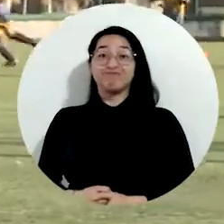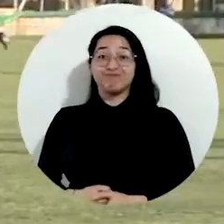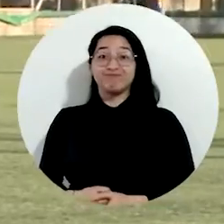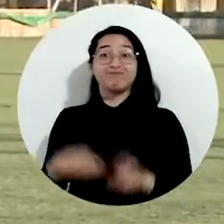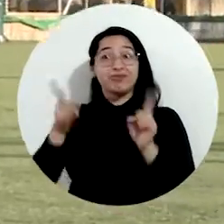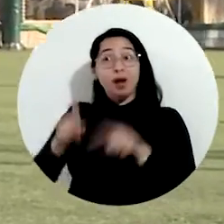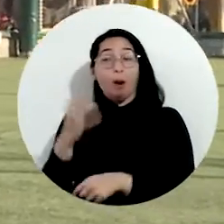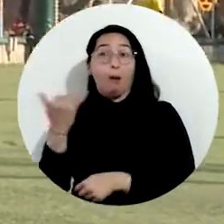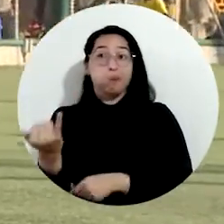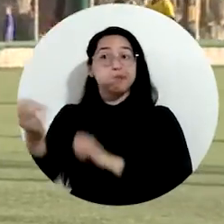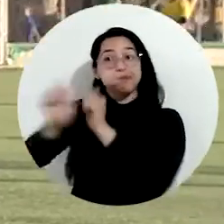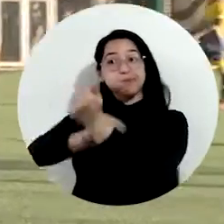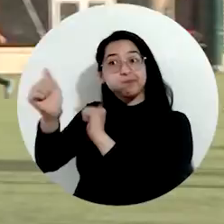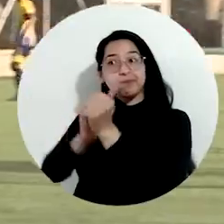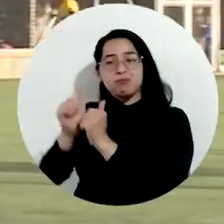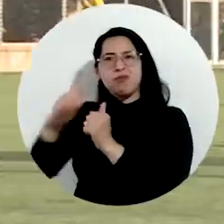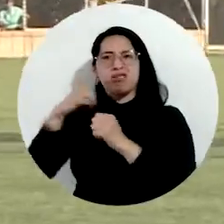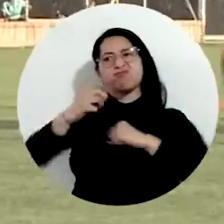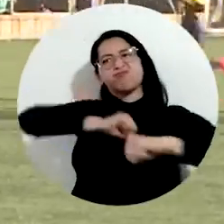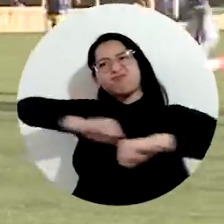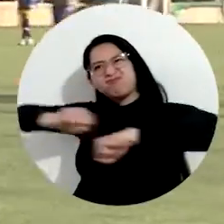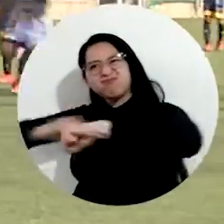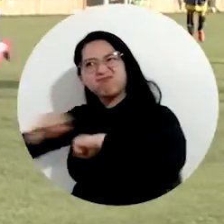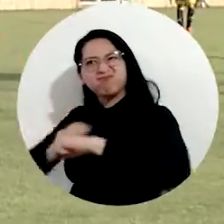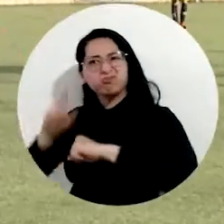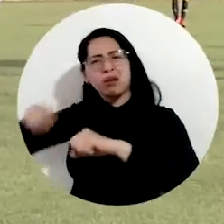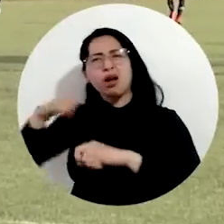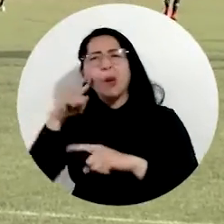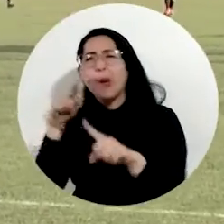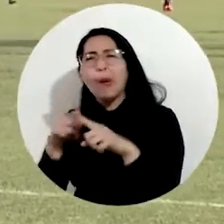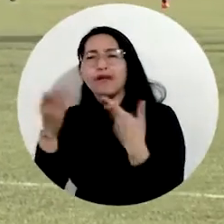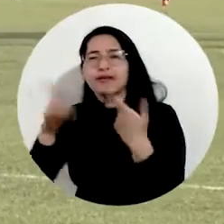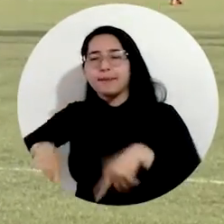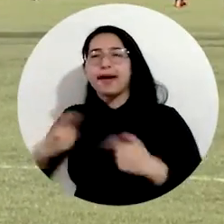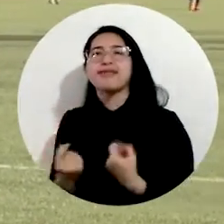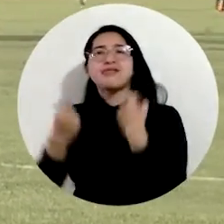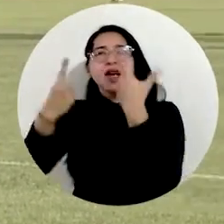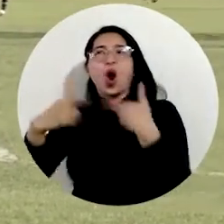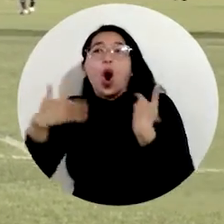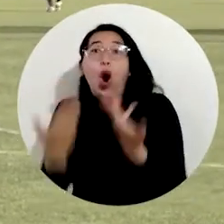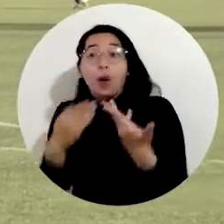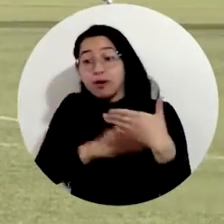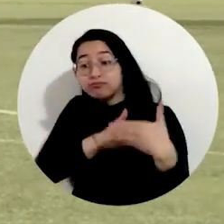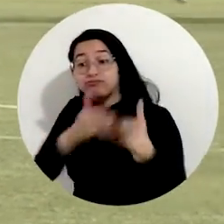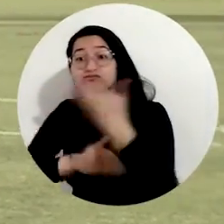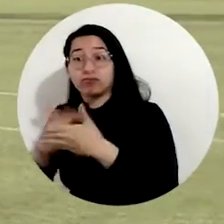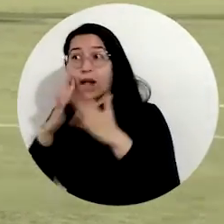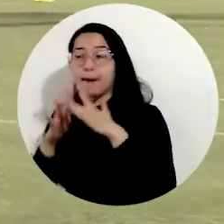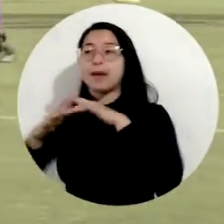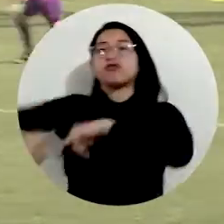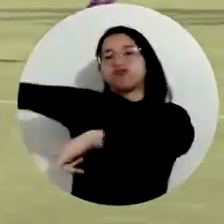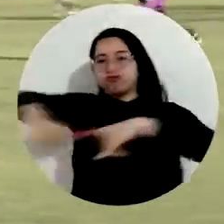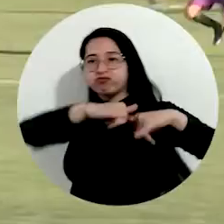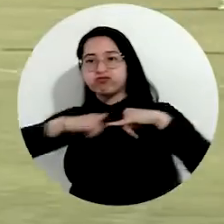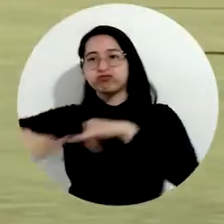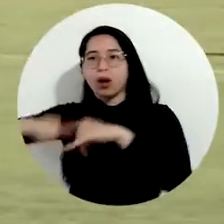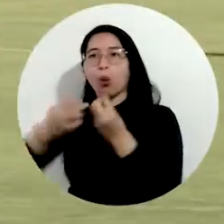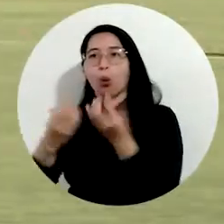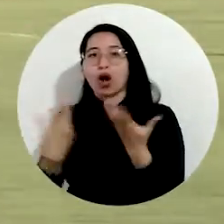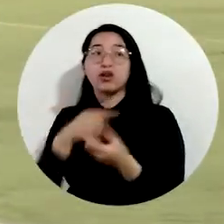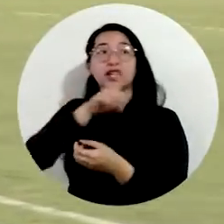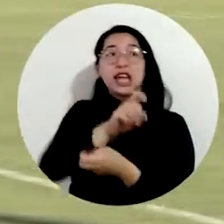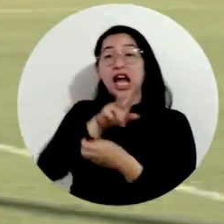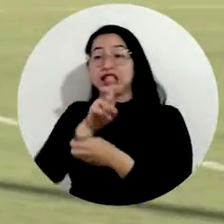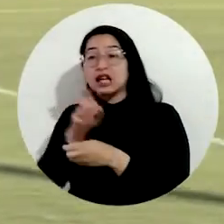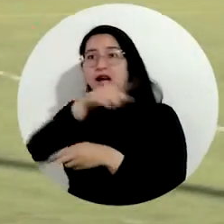Y a mí en los deportes de conjunto me apasiona el entender cómo once, si están debidamente sincronizados o seis o